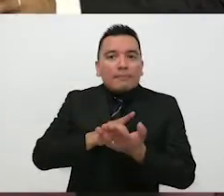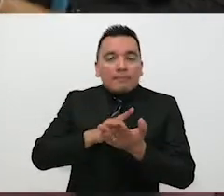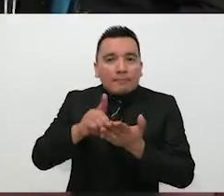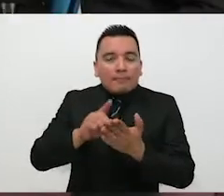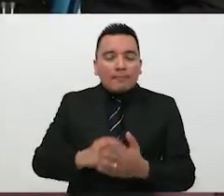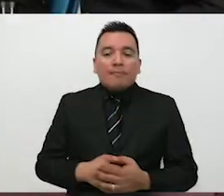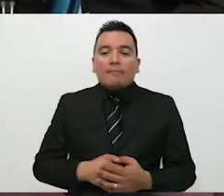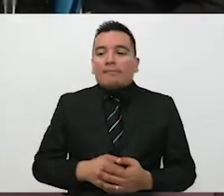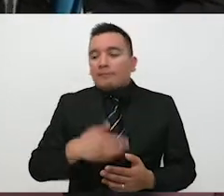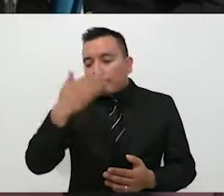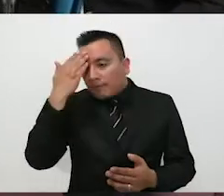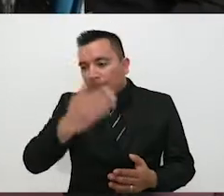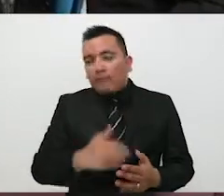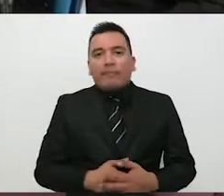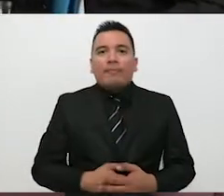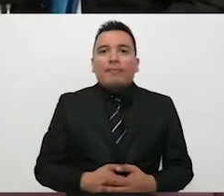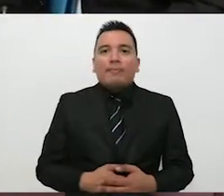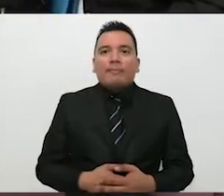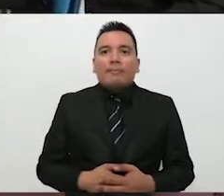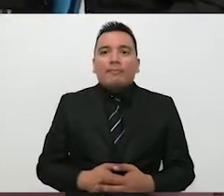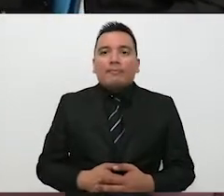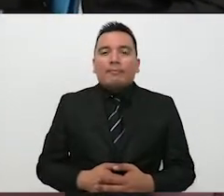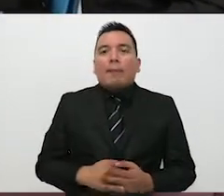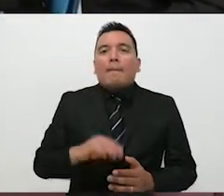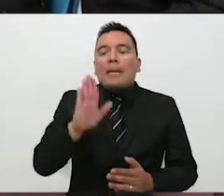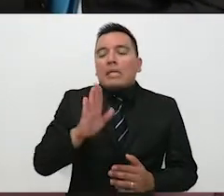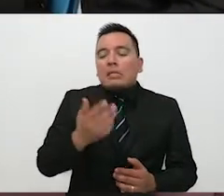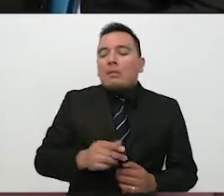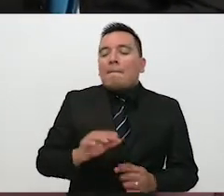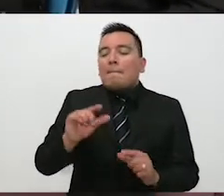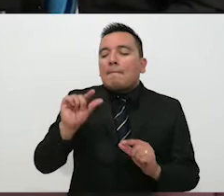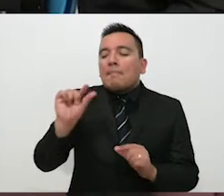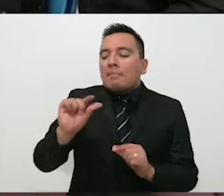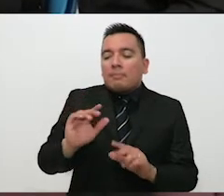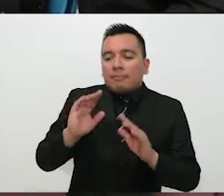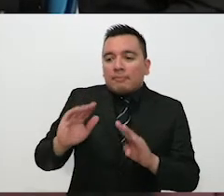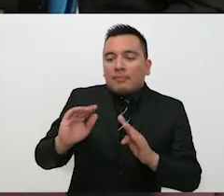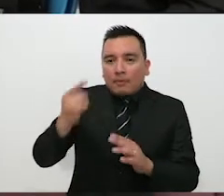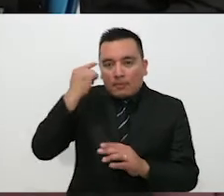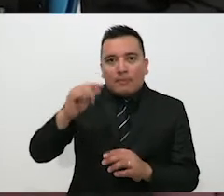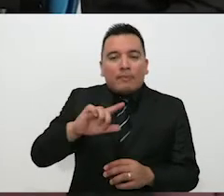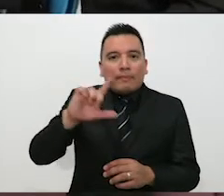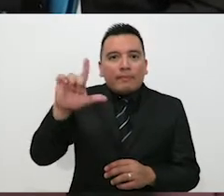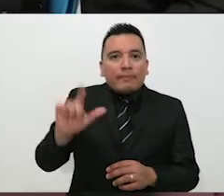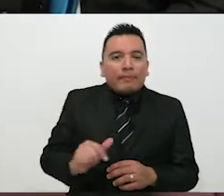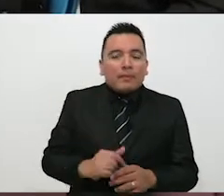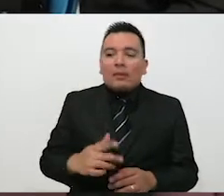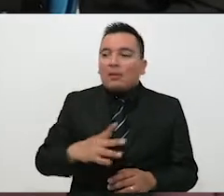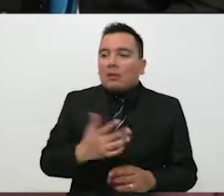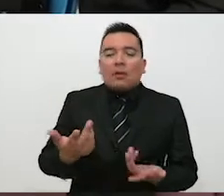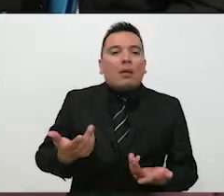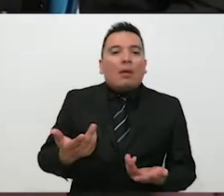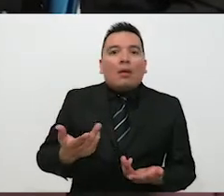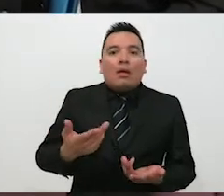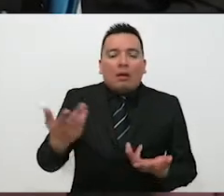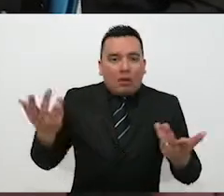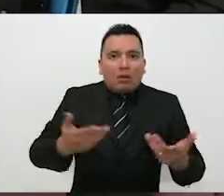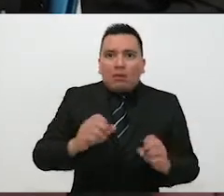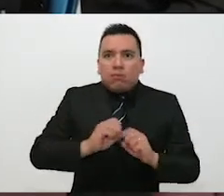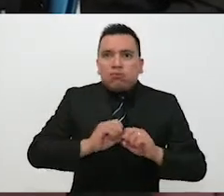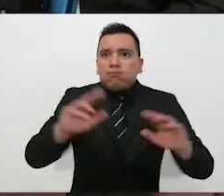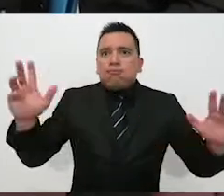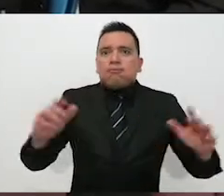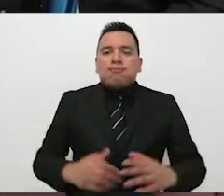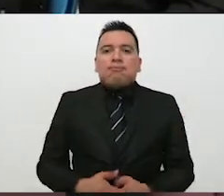electorales. Es como pequeños ensayos para ya después llegar al ejercicio formal de esos derechos.